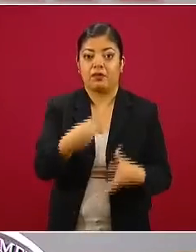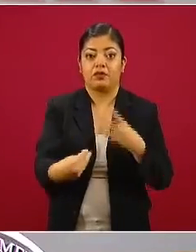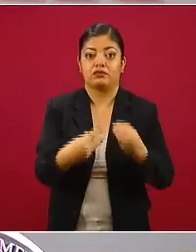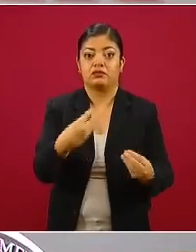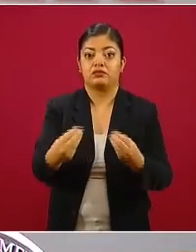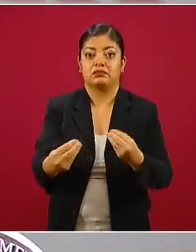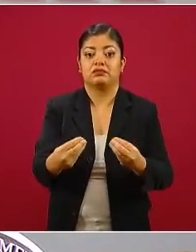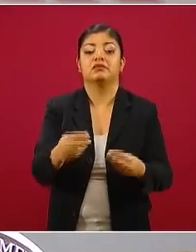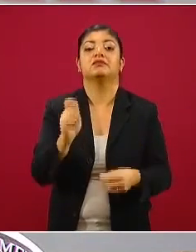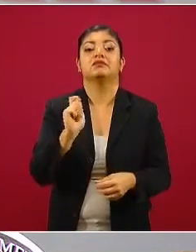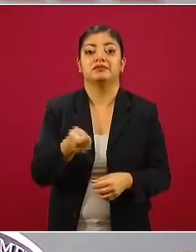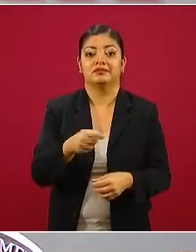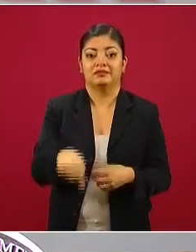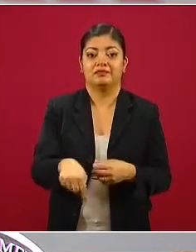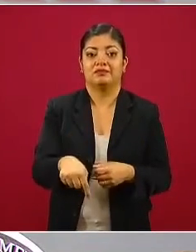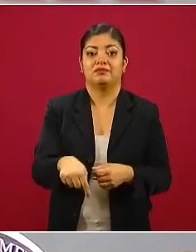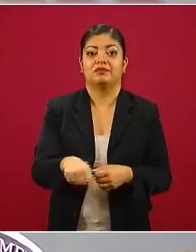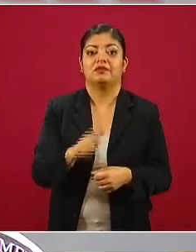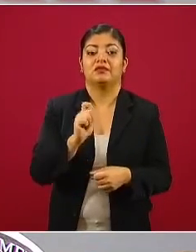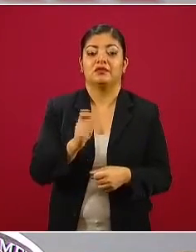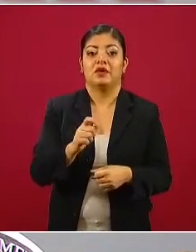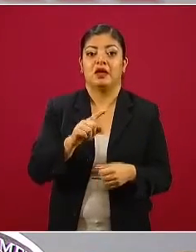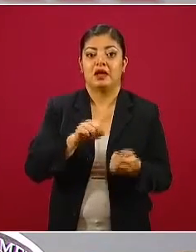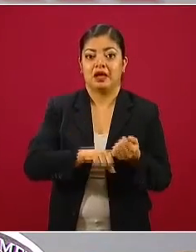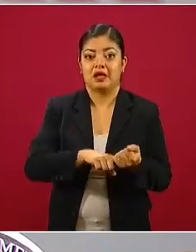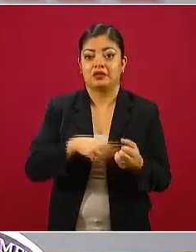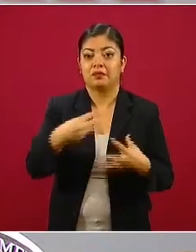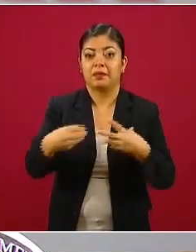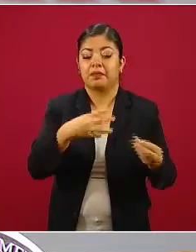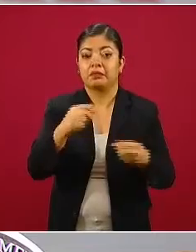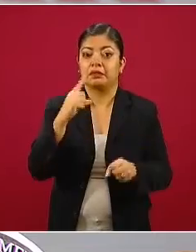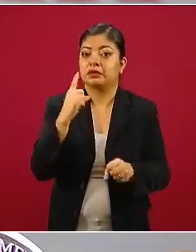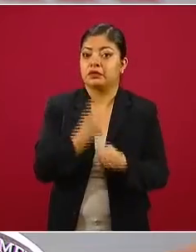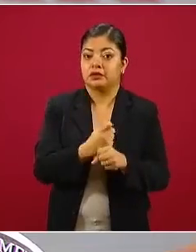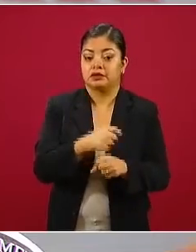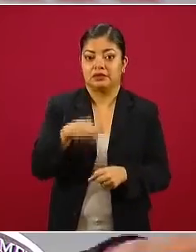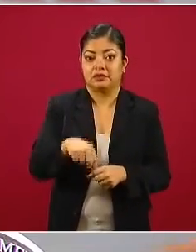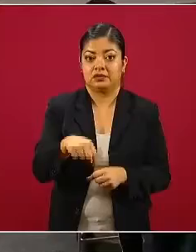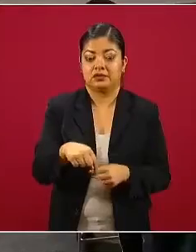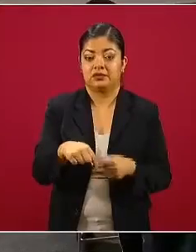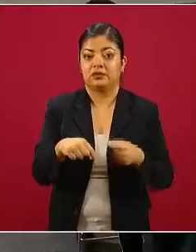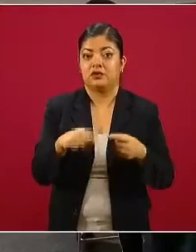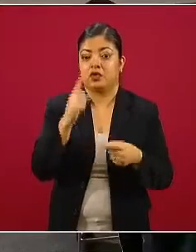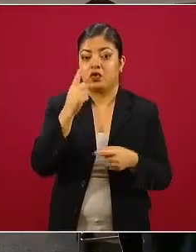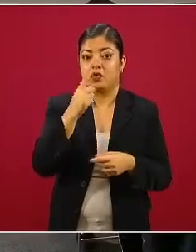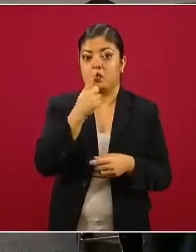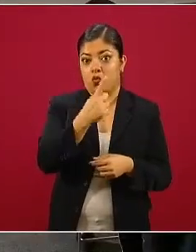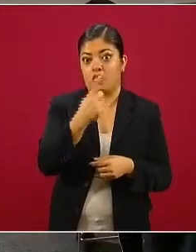zona que ocupa la cuarta parte de los contagios que hay en el país.